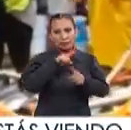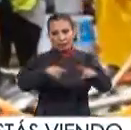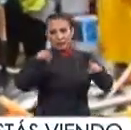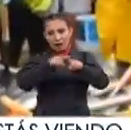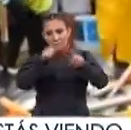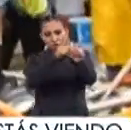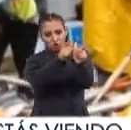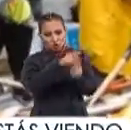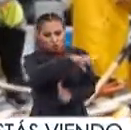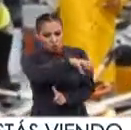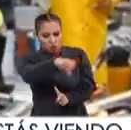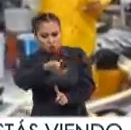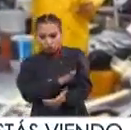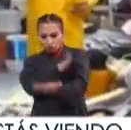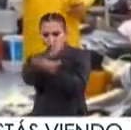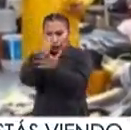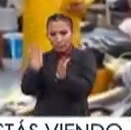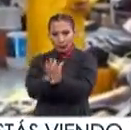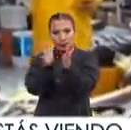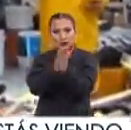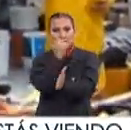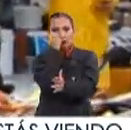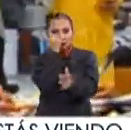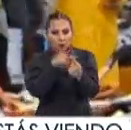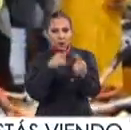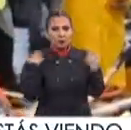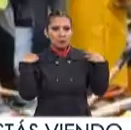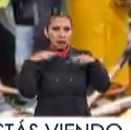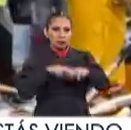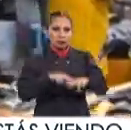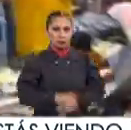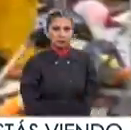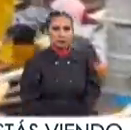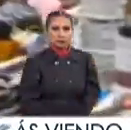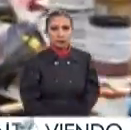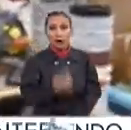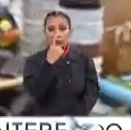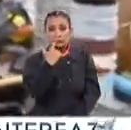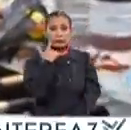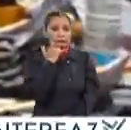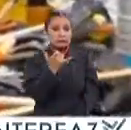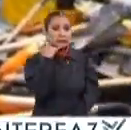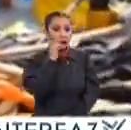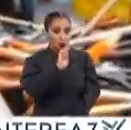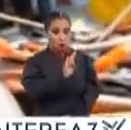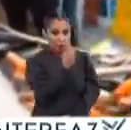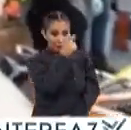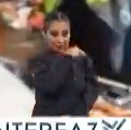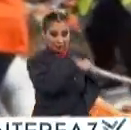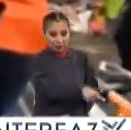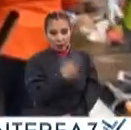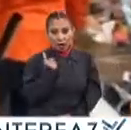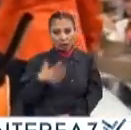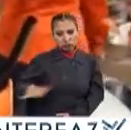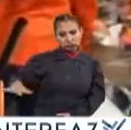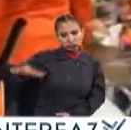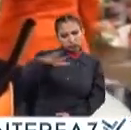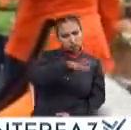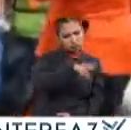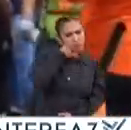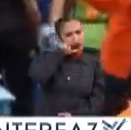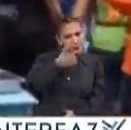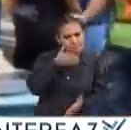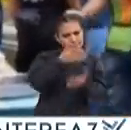serie de brigadas en las que participaron estudiantes y docentes Un esfuerzo de la universidad que en su amplitud